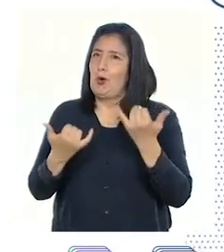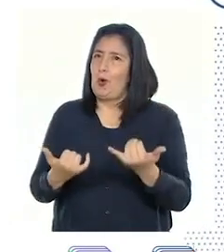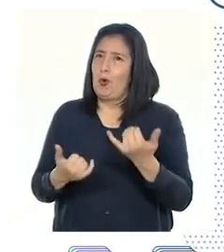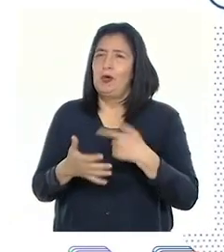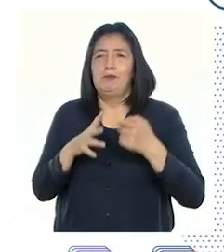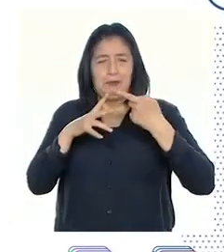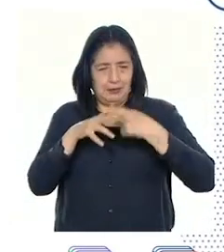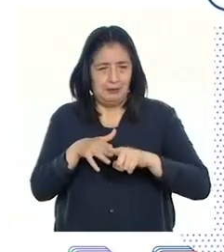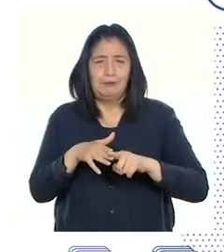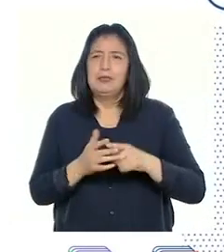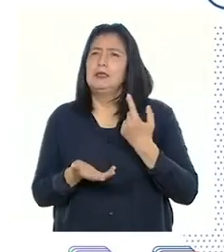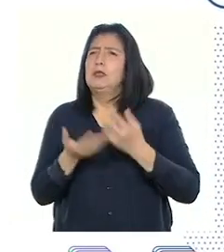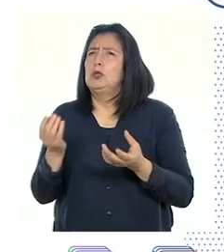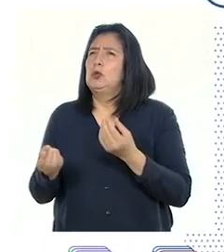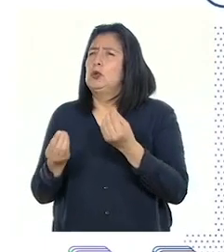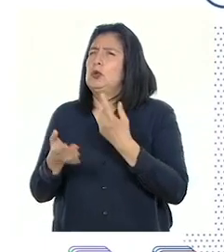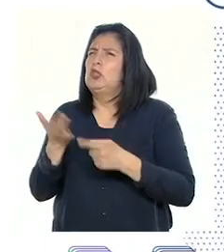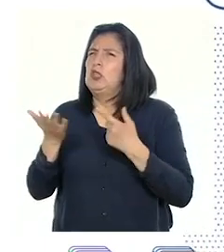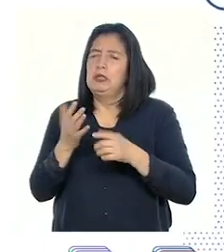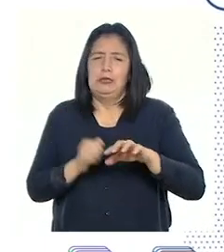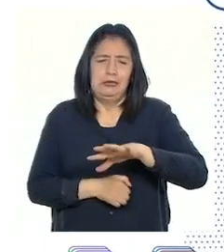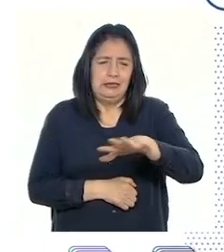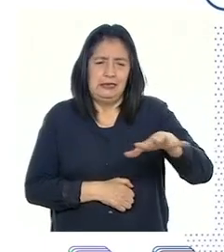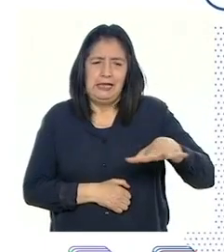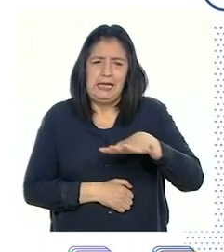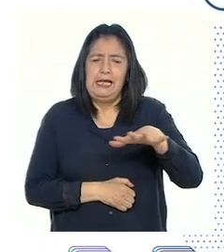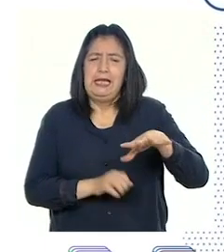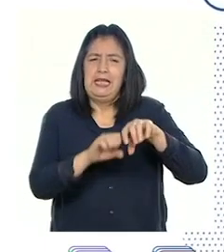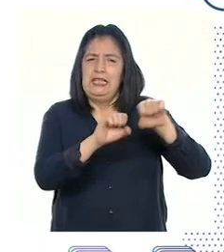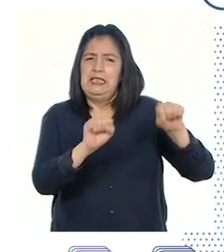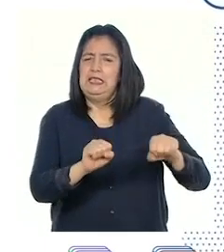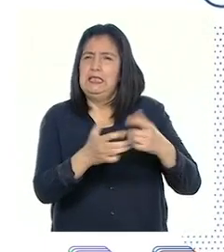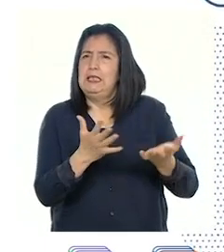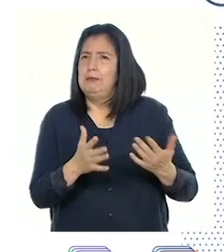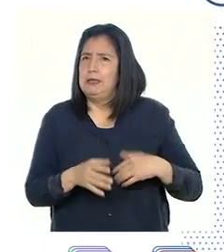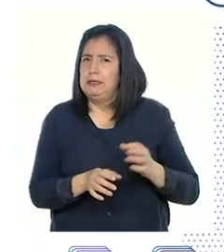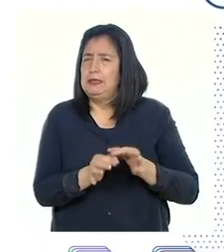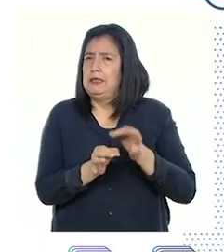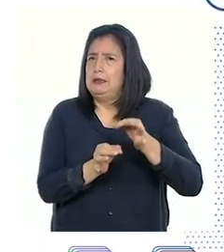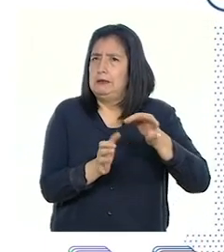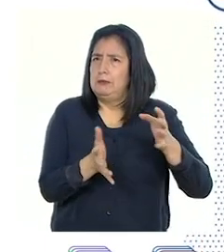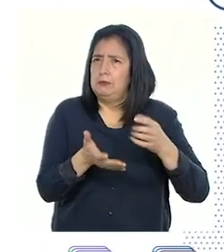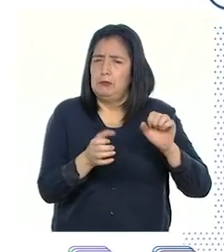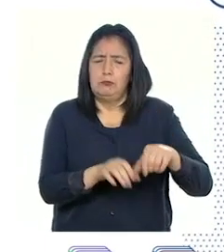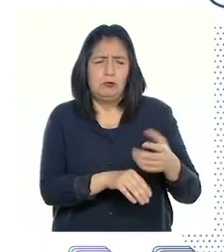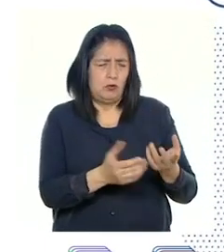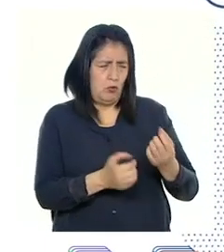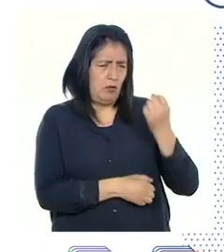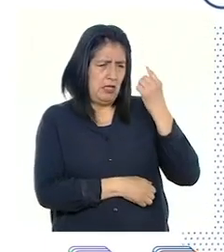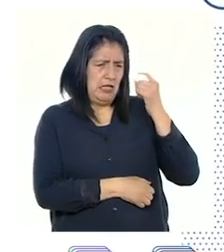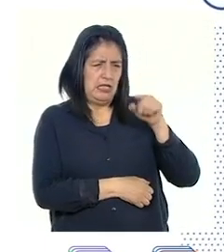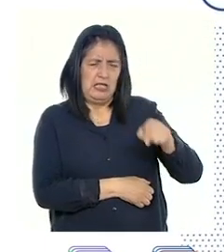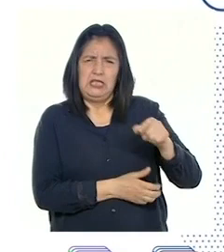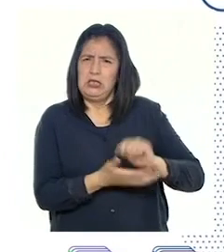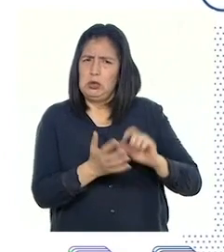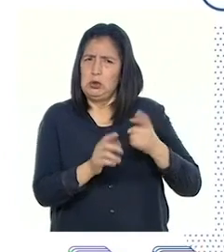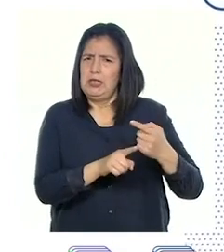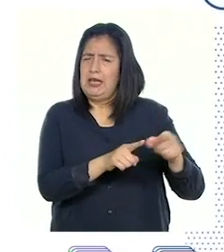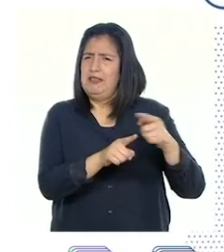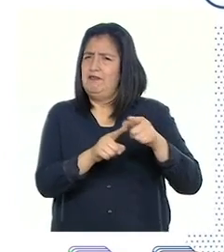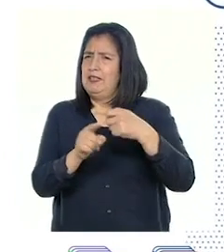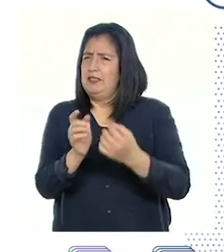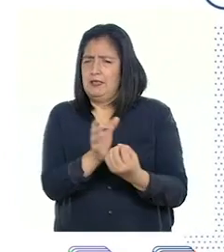hoy debemos comenzar descubriendo los componentes del ecosistema de nuestras respectivas regiones para entender cómo estos determinan la